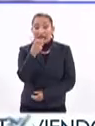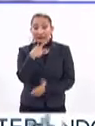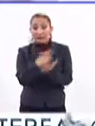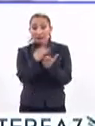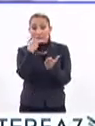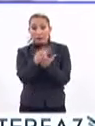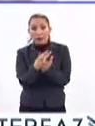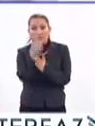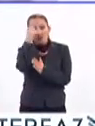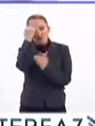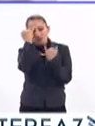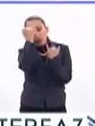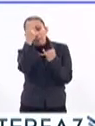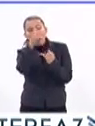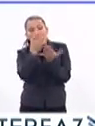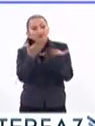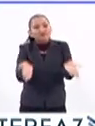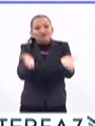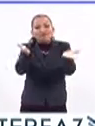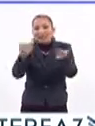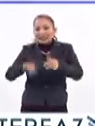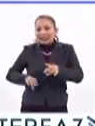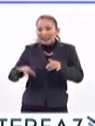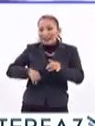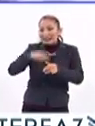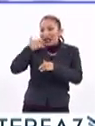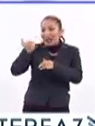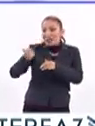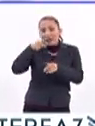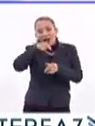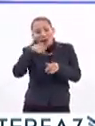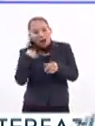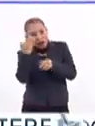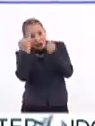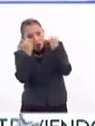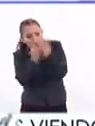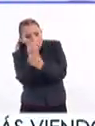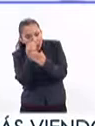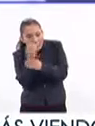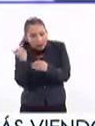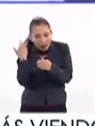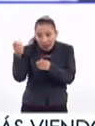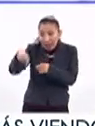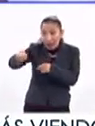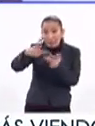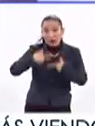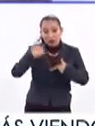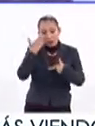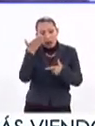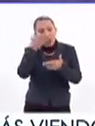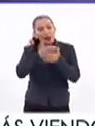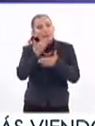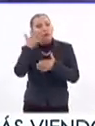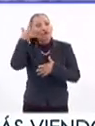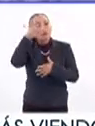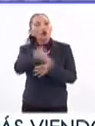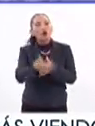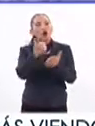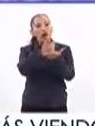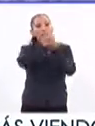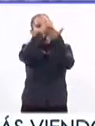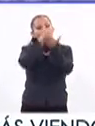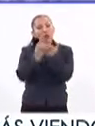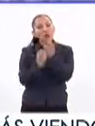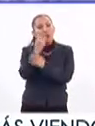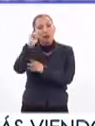Este premio es pensado para despertar el interés de los alemanes en las innovaciones y hacer que la gente quiera tener un buen futuro con